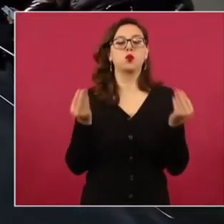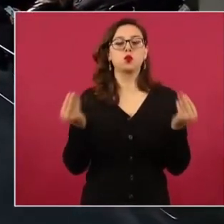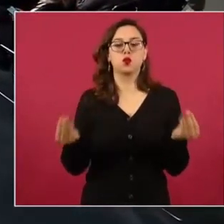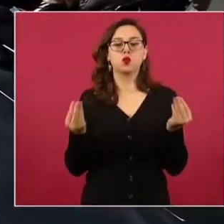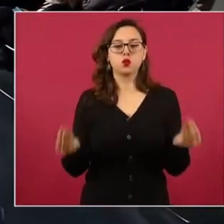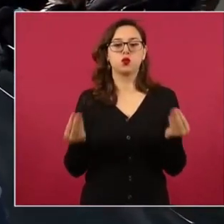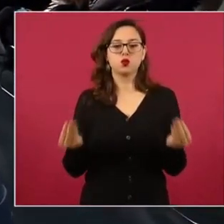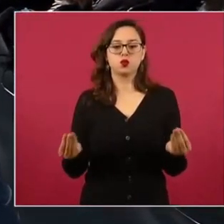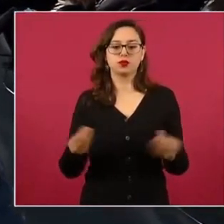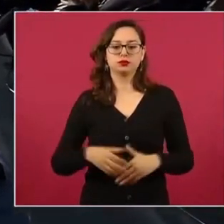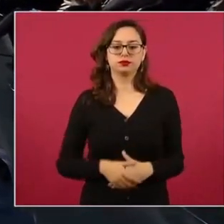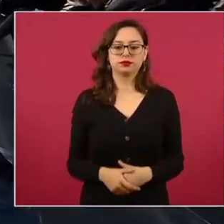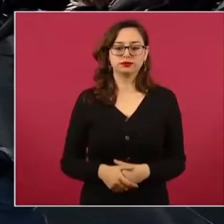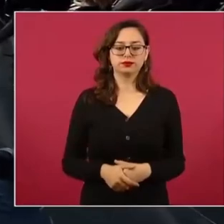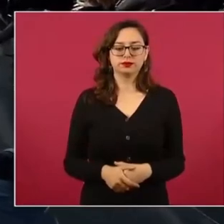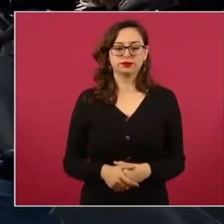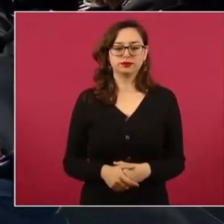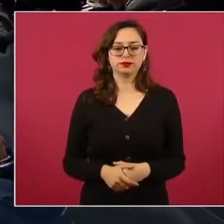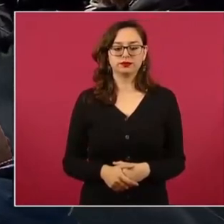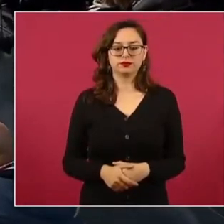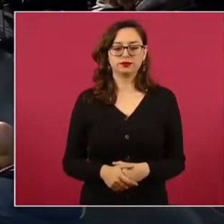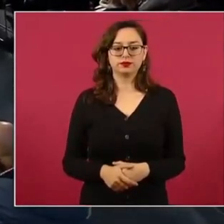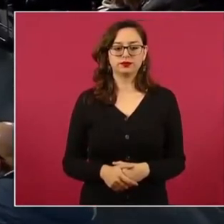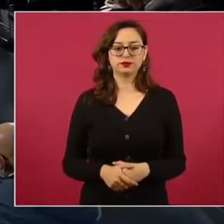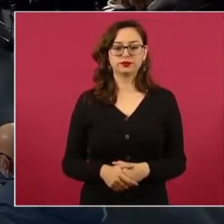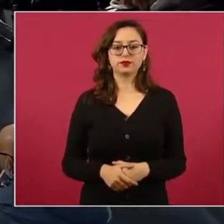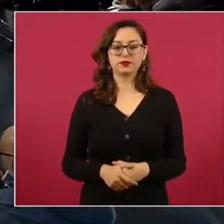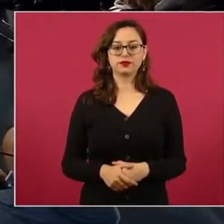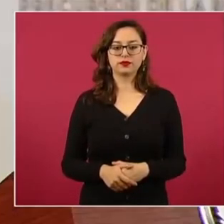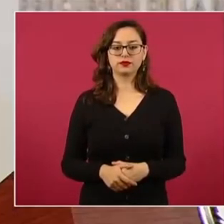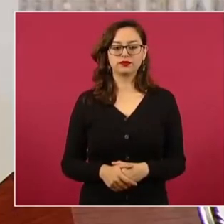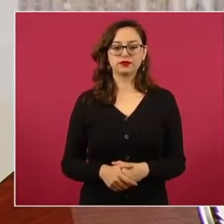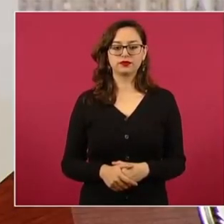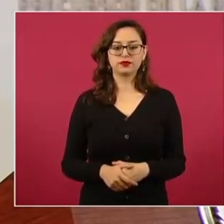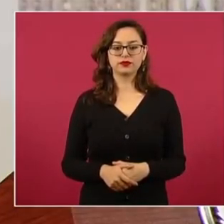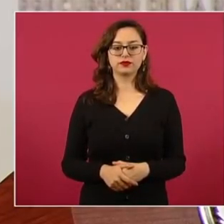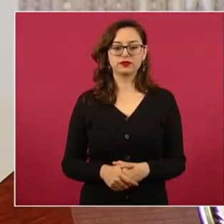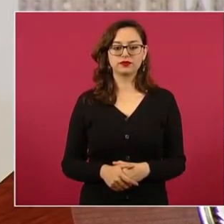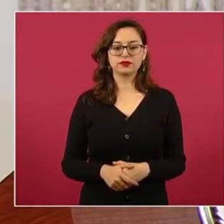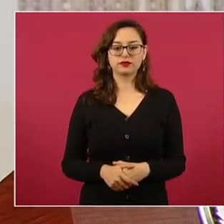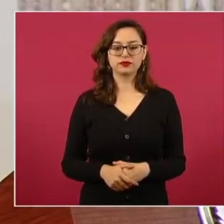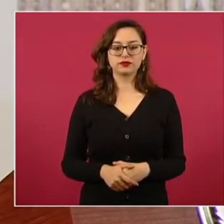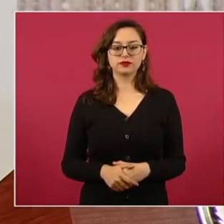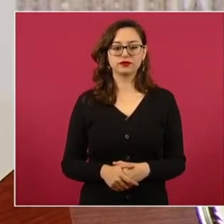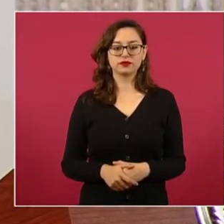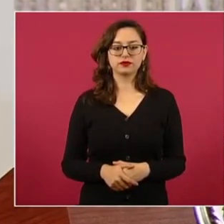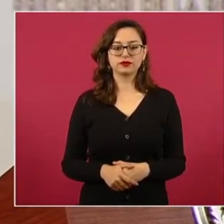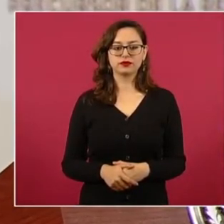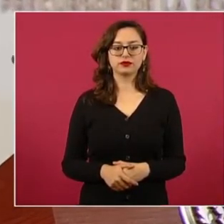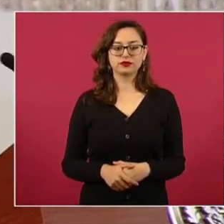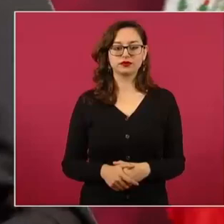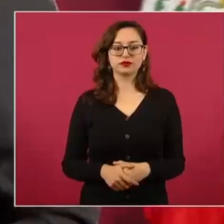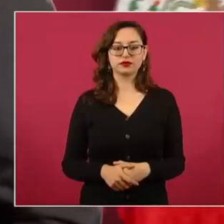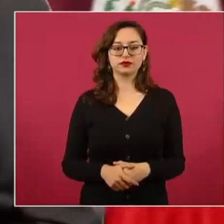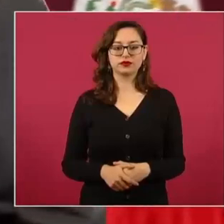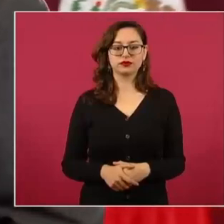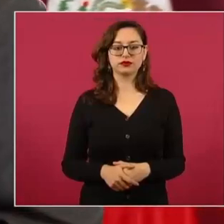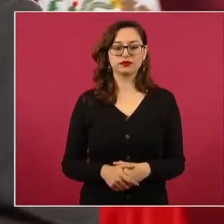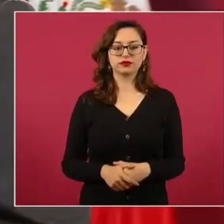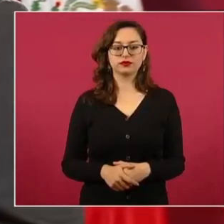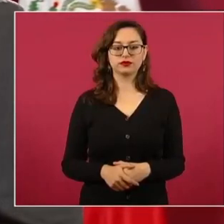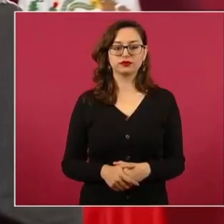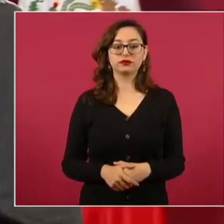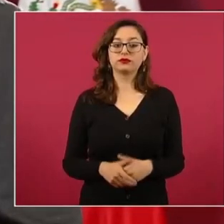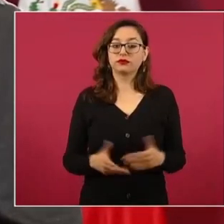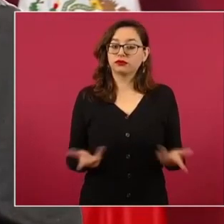Y lo mismo, darle toda la confianza